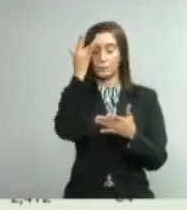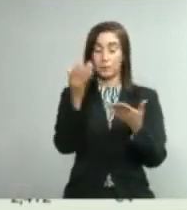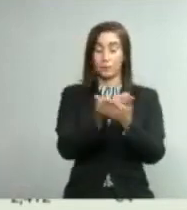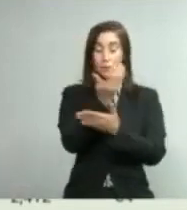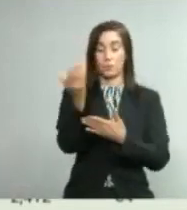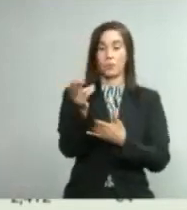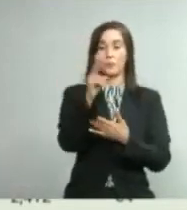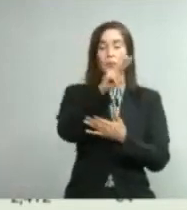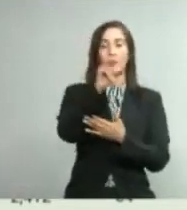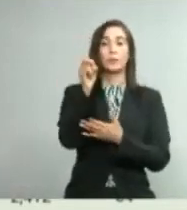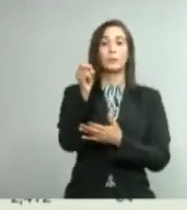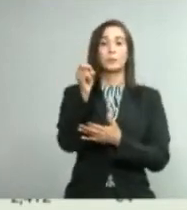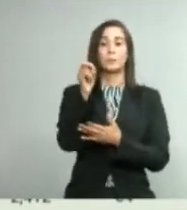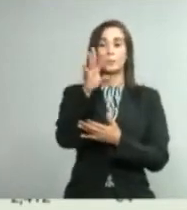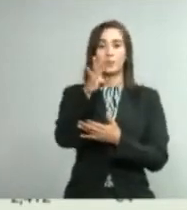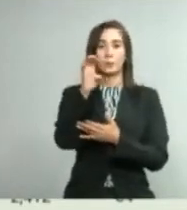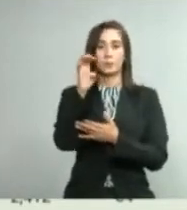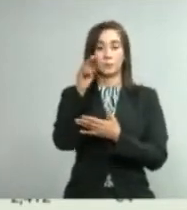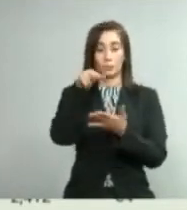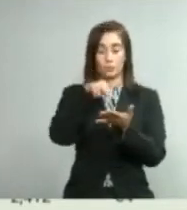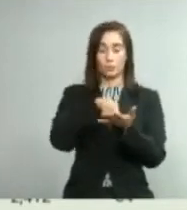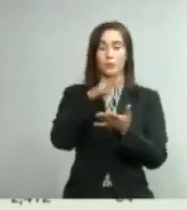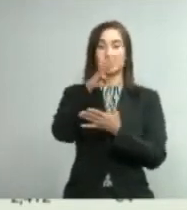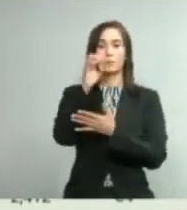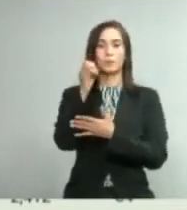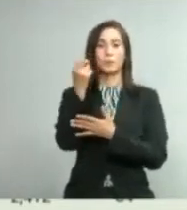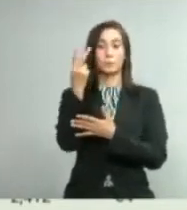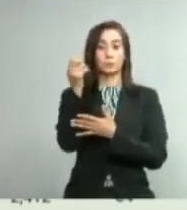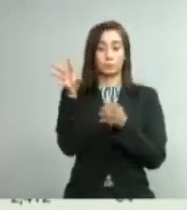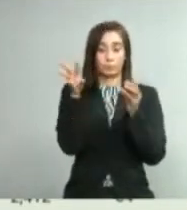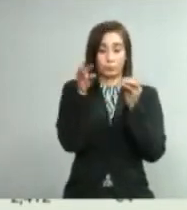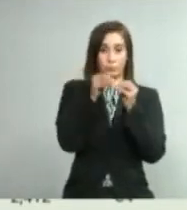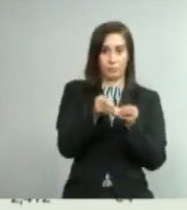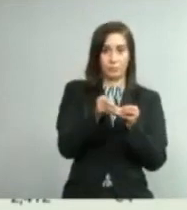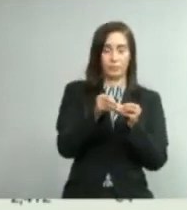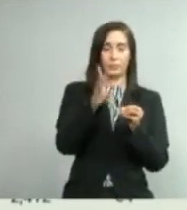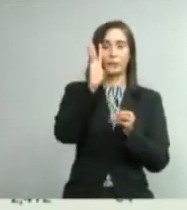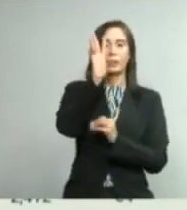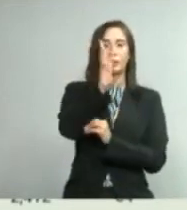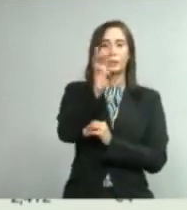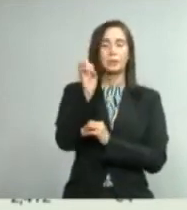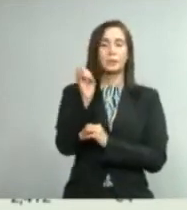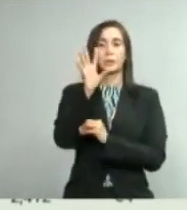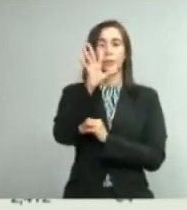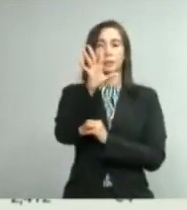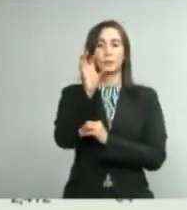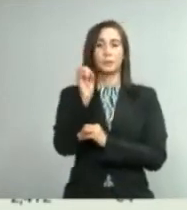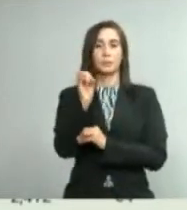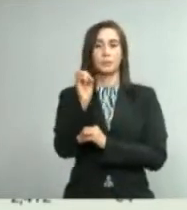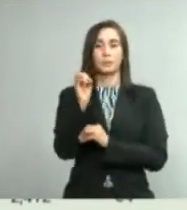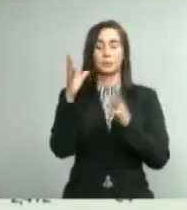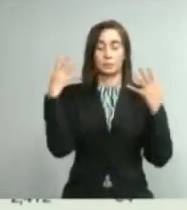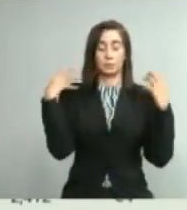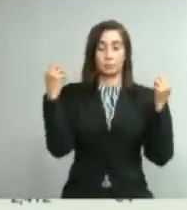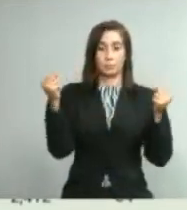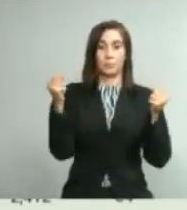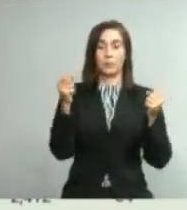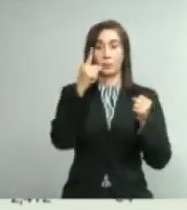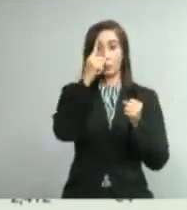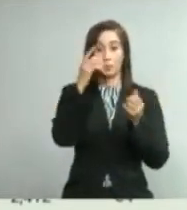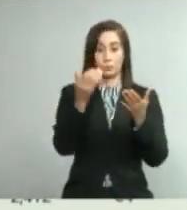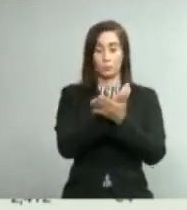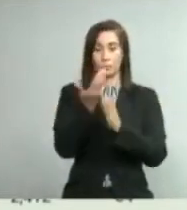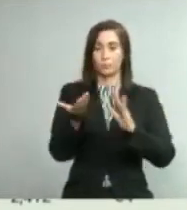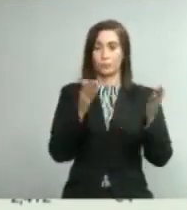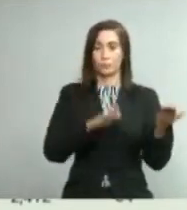2,412 acumulados, 650 recuperados, cero fallecimientos.